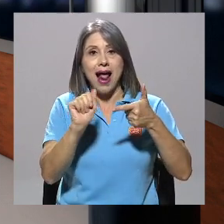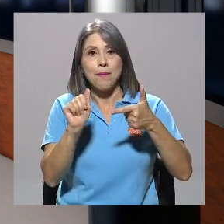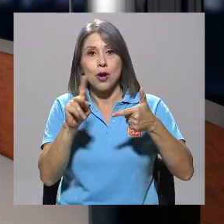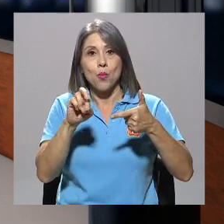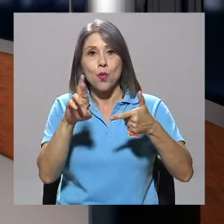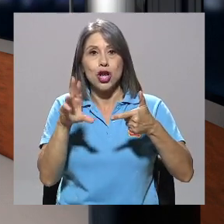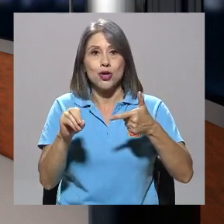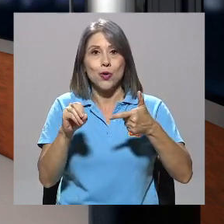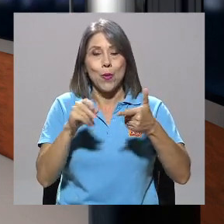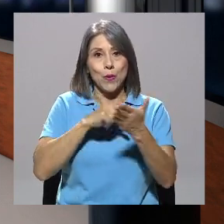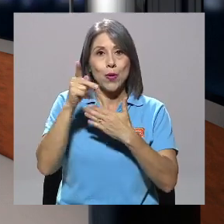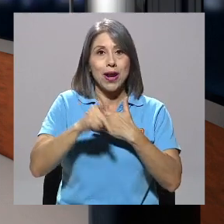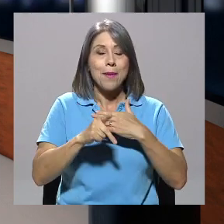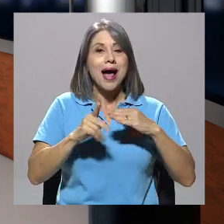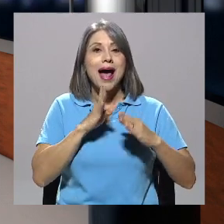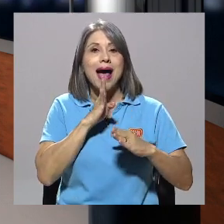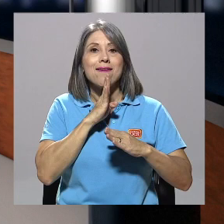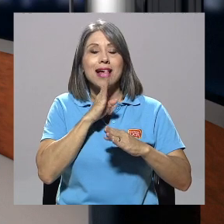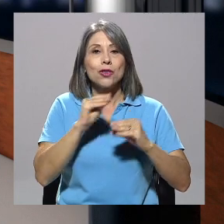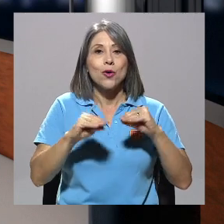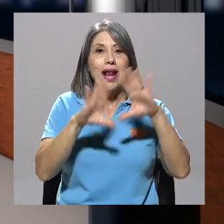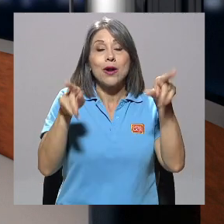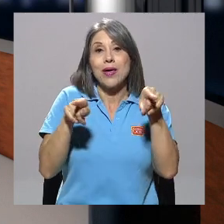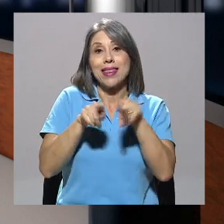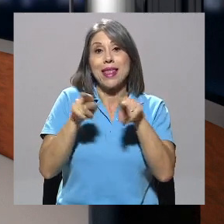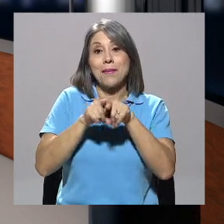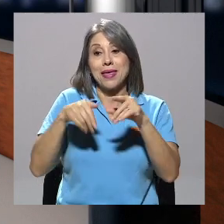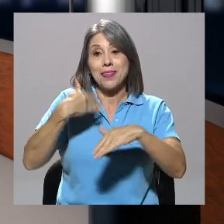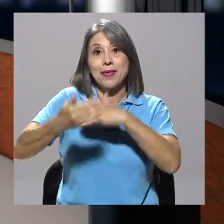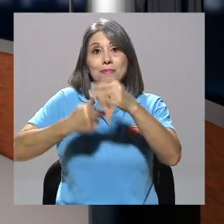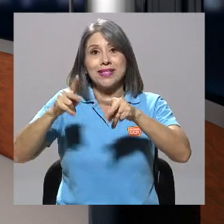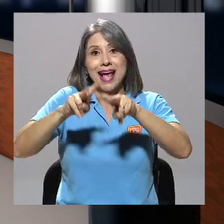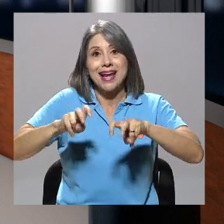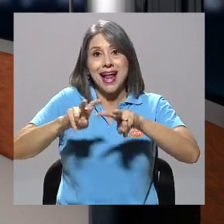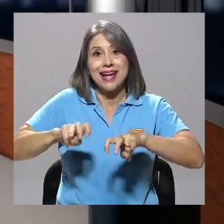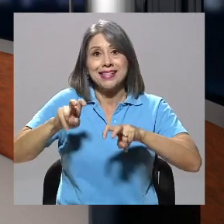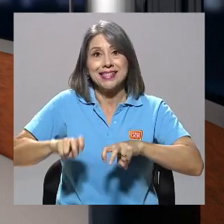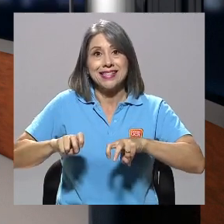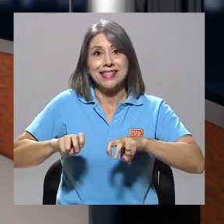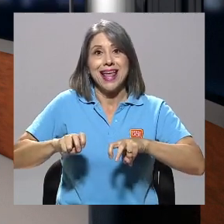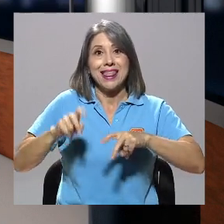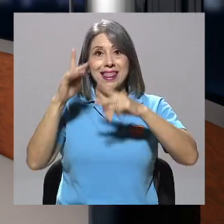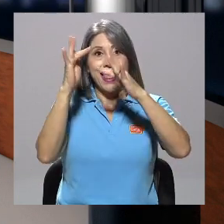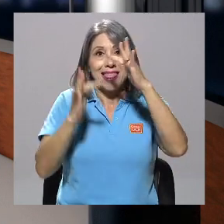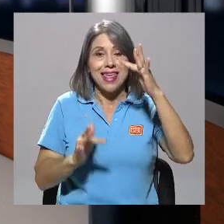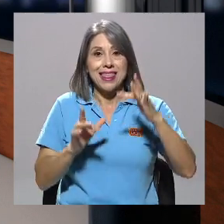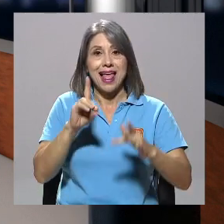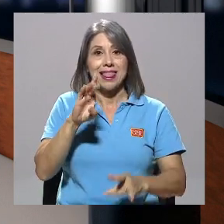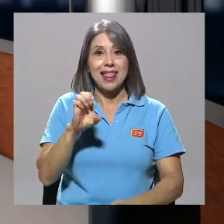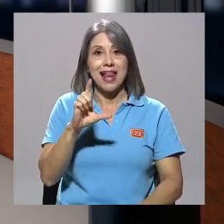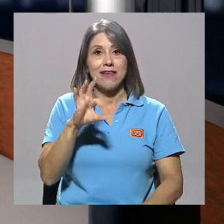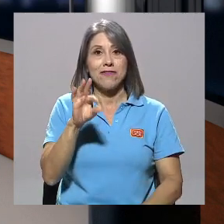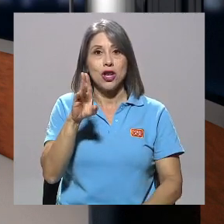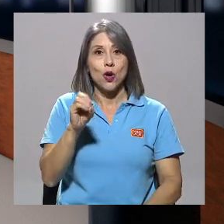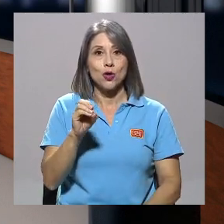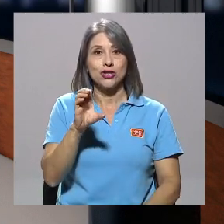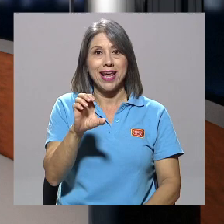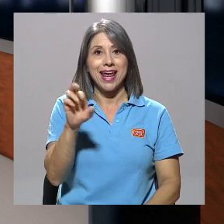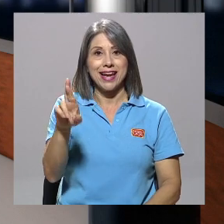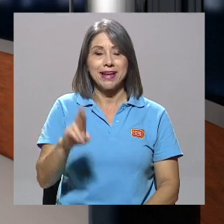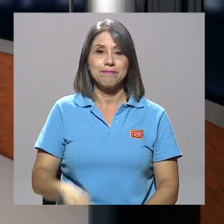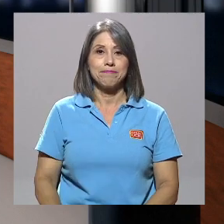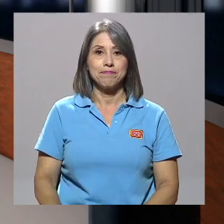Murillo de Hablando Claro, así como los análisis posteriores del medio digital Delfino CR.